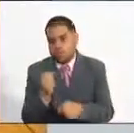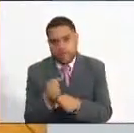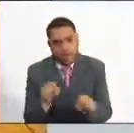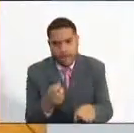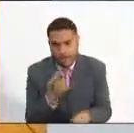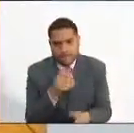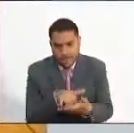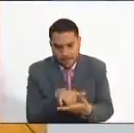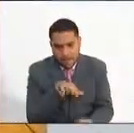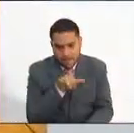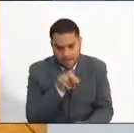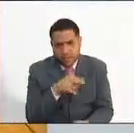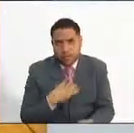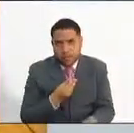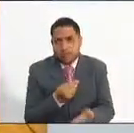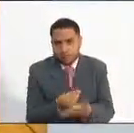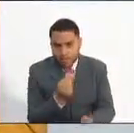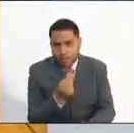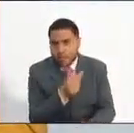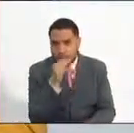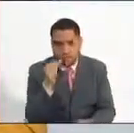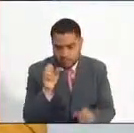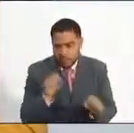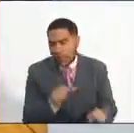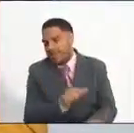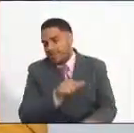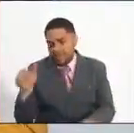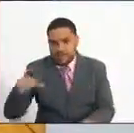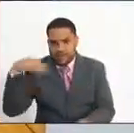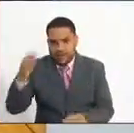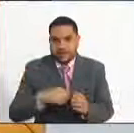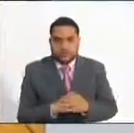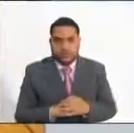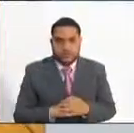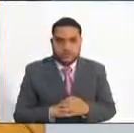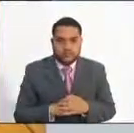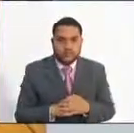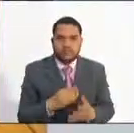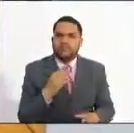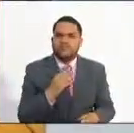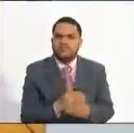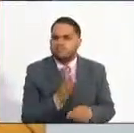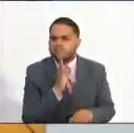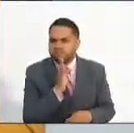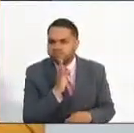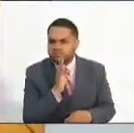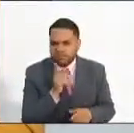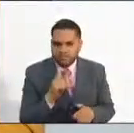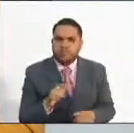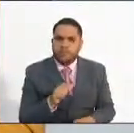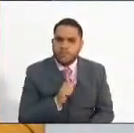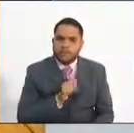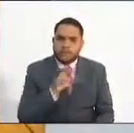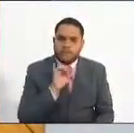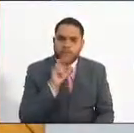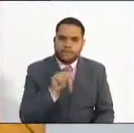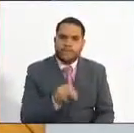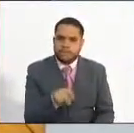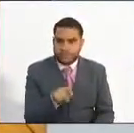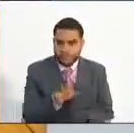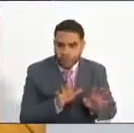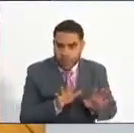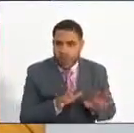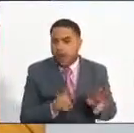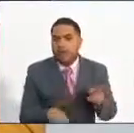empleos que se están ofertando en esta convocatoria. Y será no solamente para quienes ya habían adquirido el PIN en esta primera etapa, sino